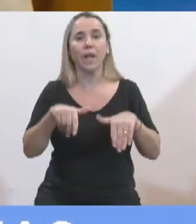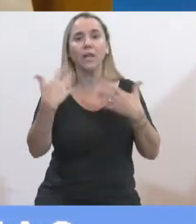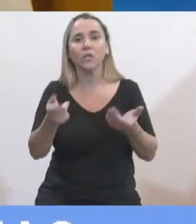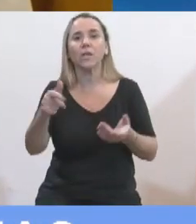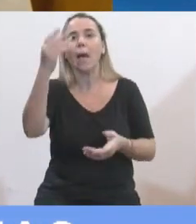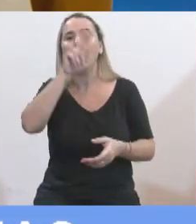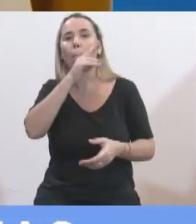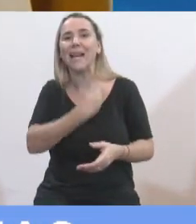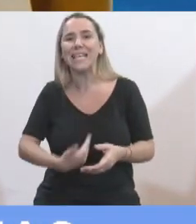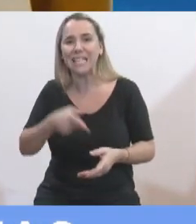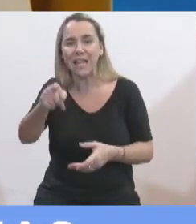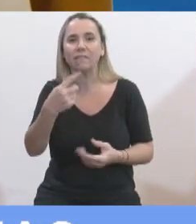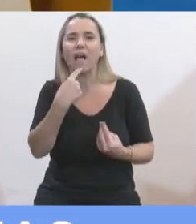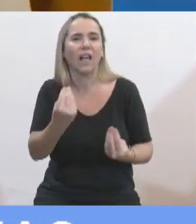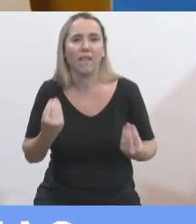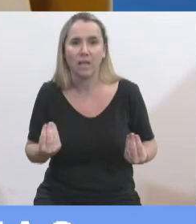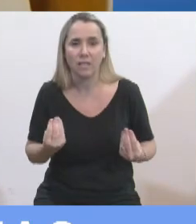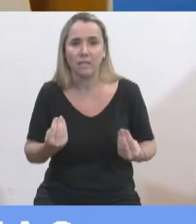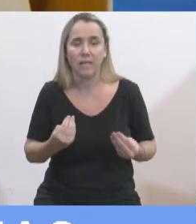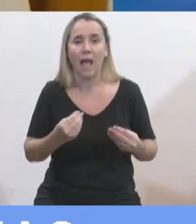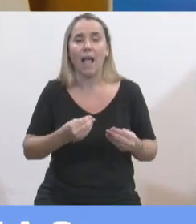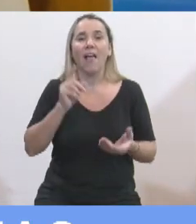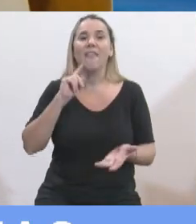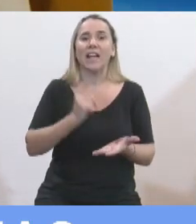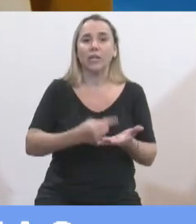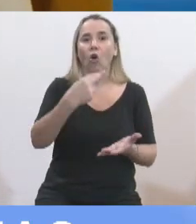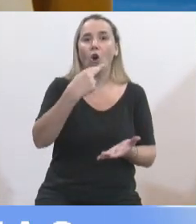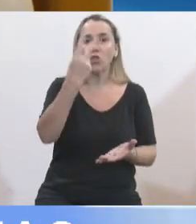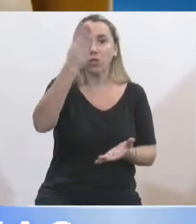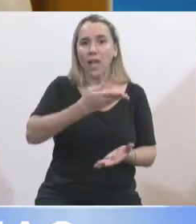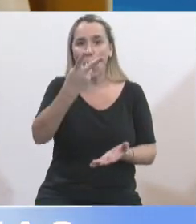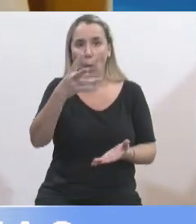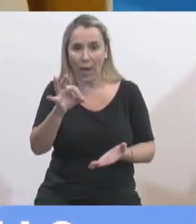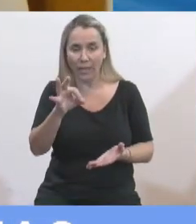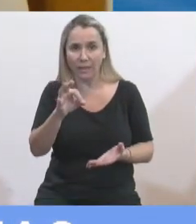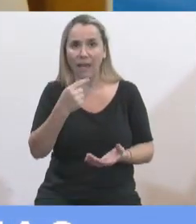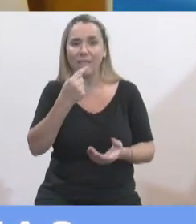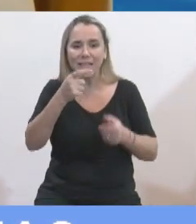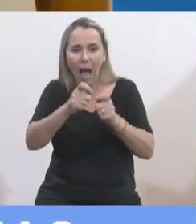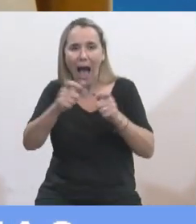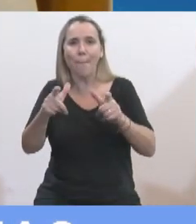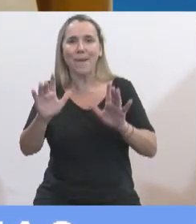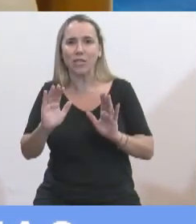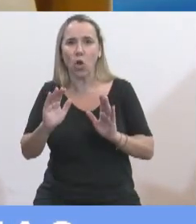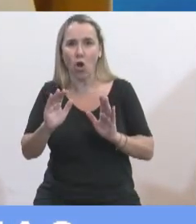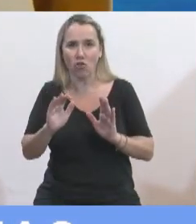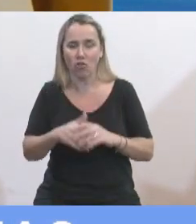la presidenta? Del 11, del decreto 11-20, del decreto parlamentario 11-20, hace una ampliación,